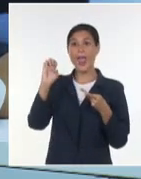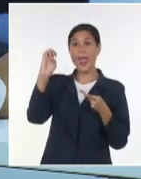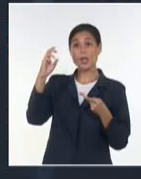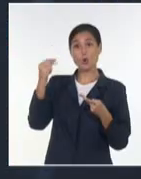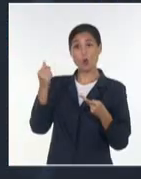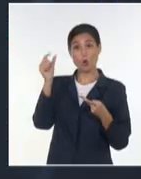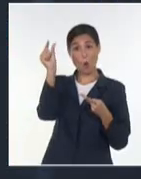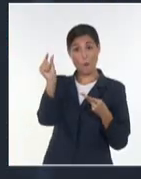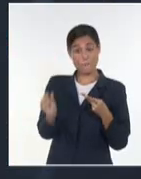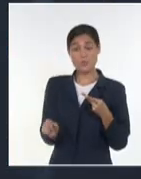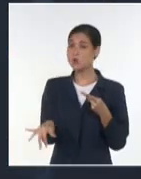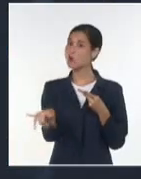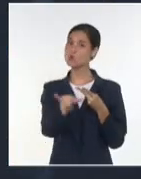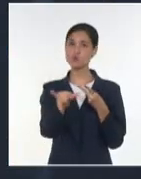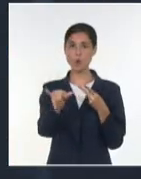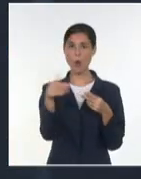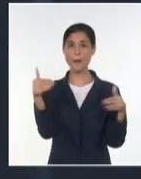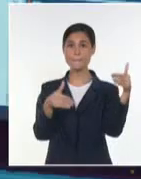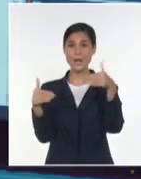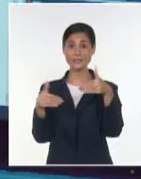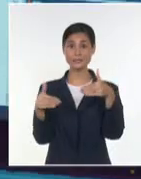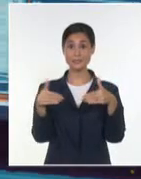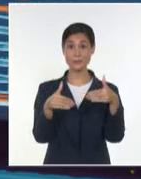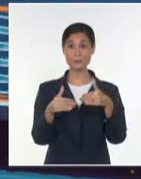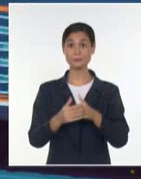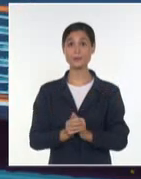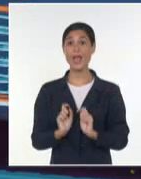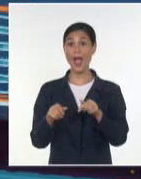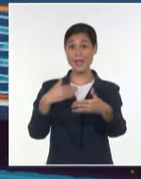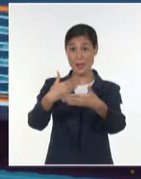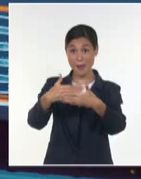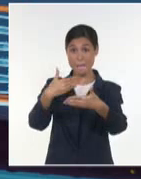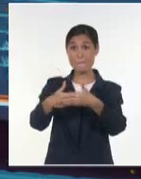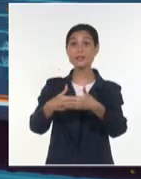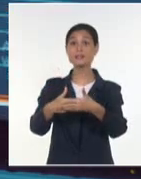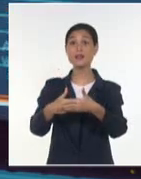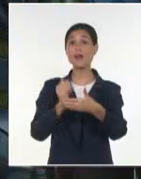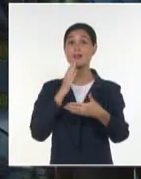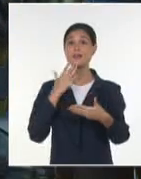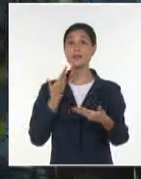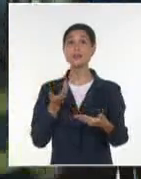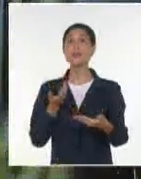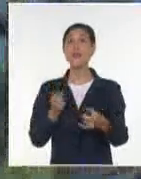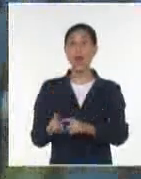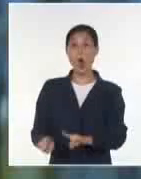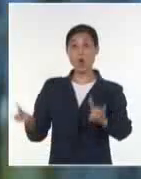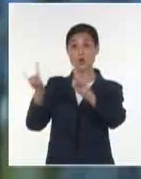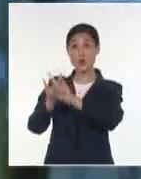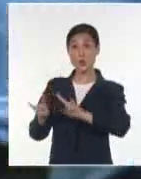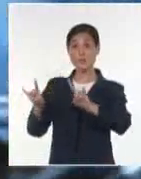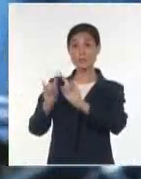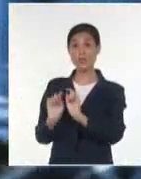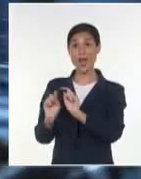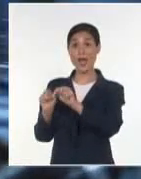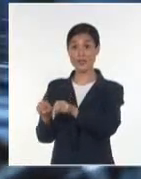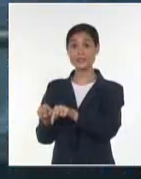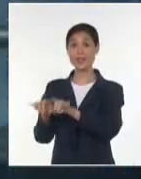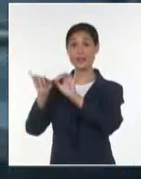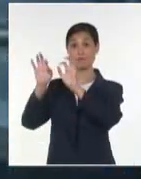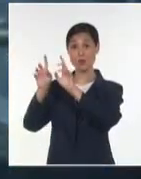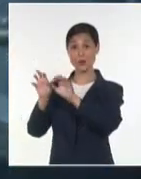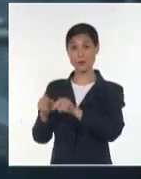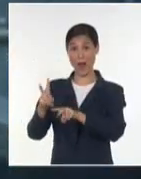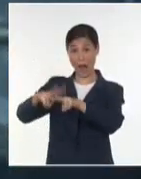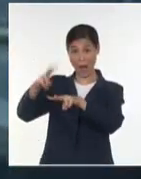la ingeniera automática Amanda Martí, de la empresa MC Pharma y recién egresada de la Universidad Tecnológica de La Habana, José Antonio Echeverría,